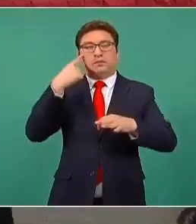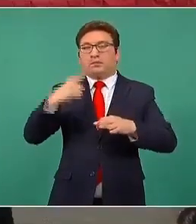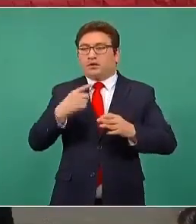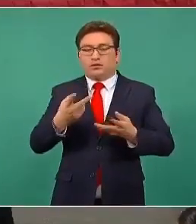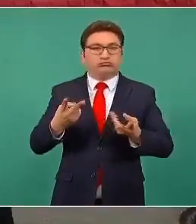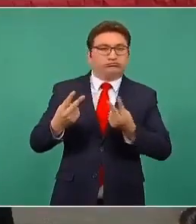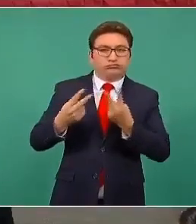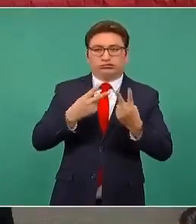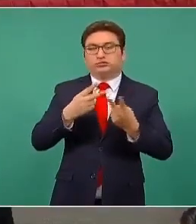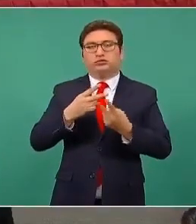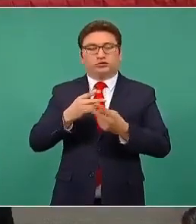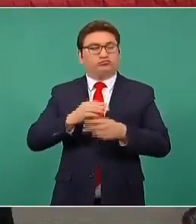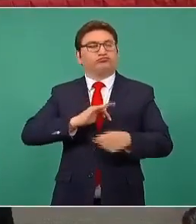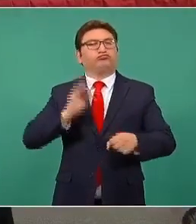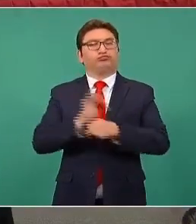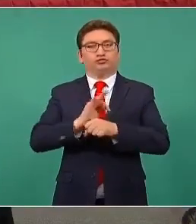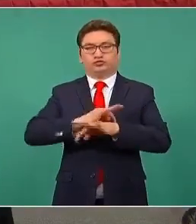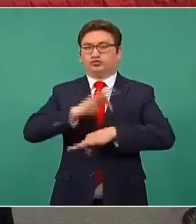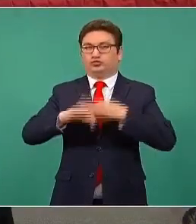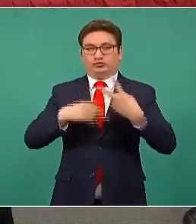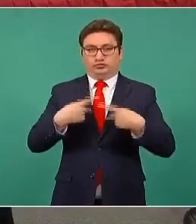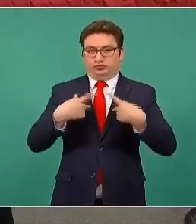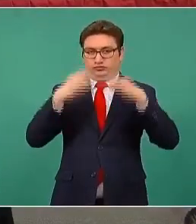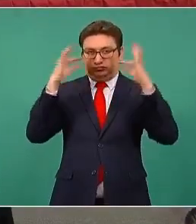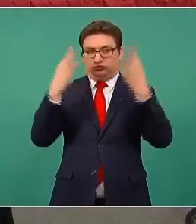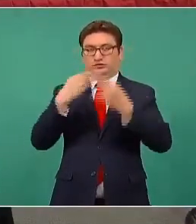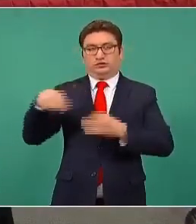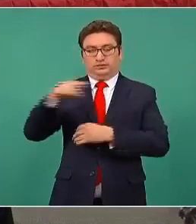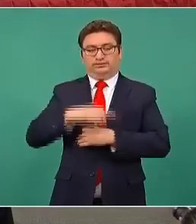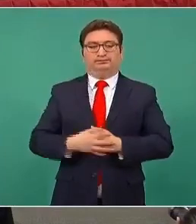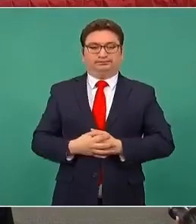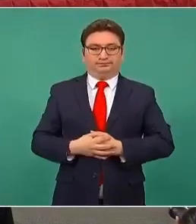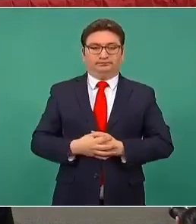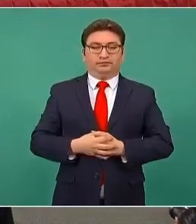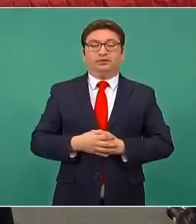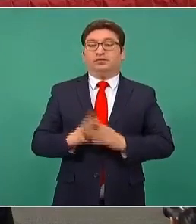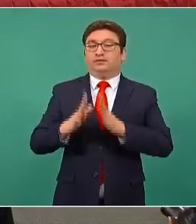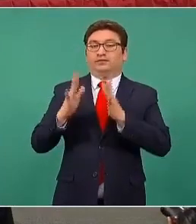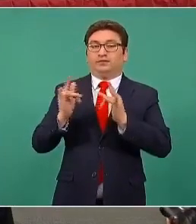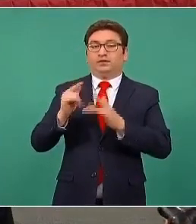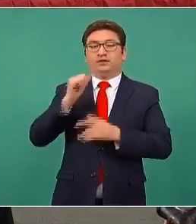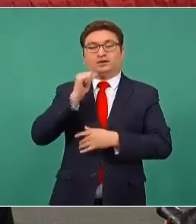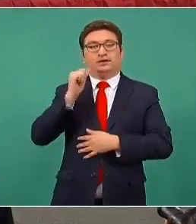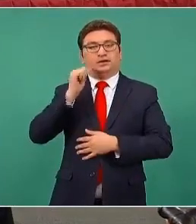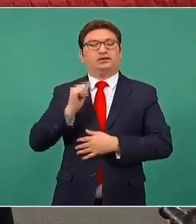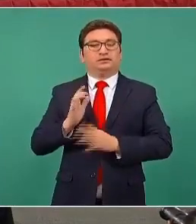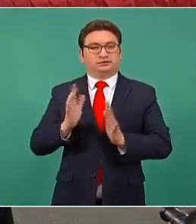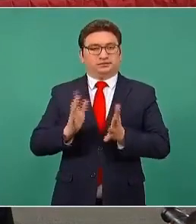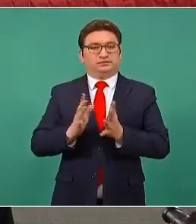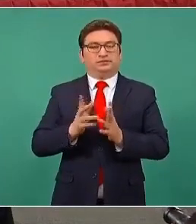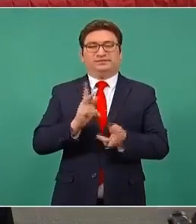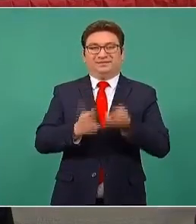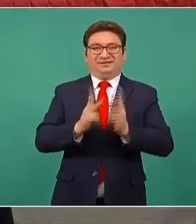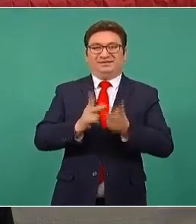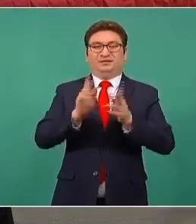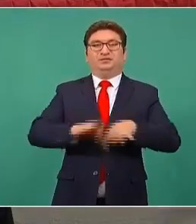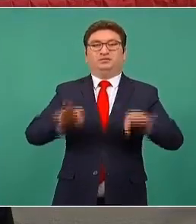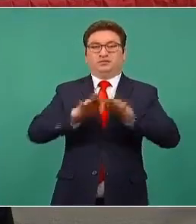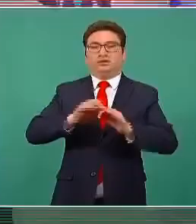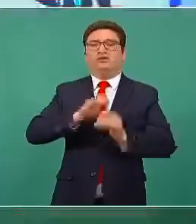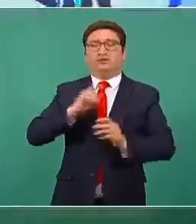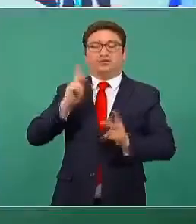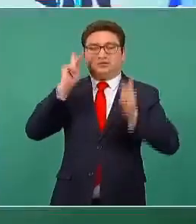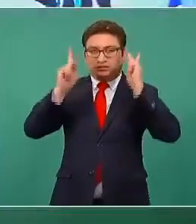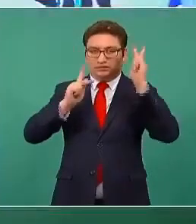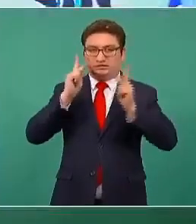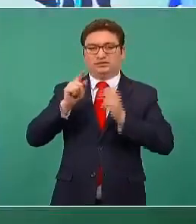y oportunos en proteger a nuestros con nacionales. La siguiente. Con Francia. Ayer, bueno, fue uno de los temas principales de la visita al canciller.